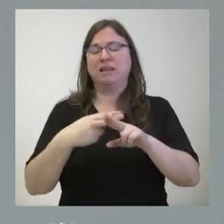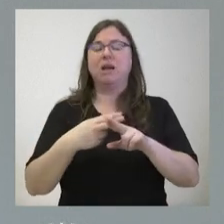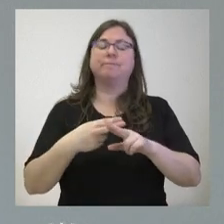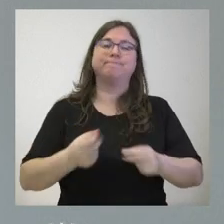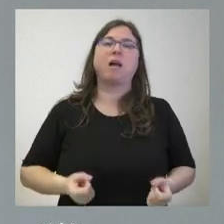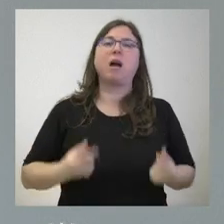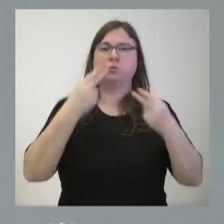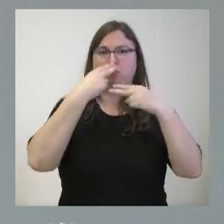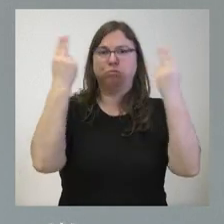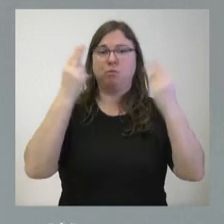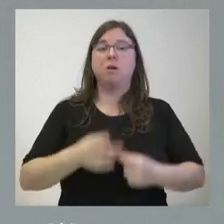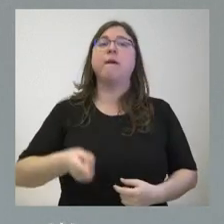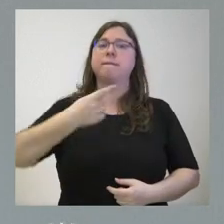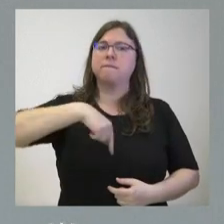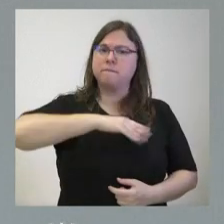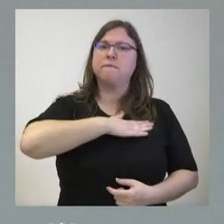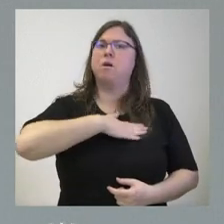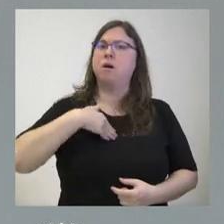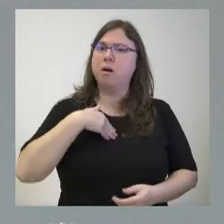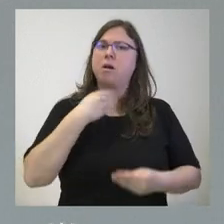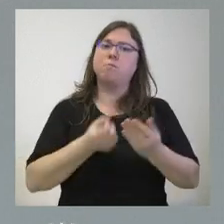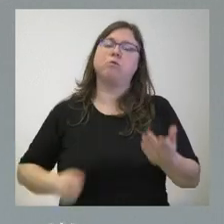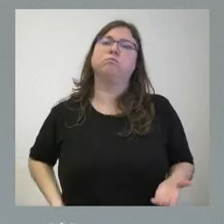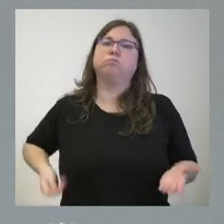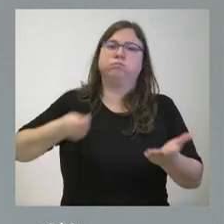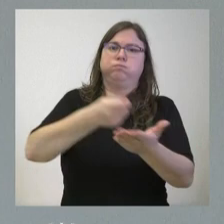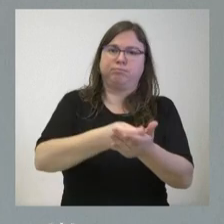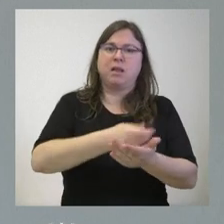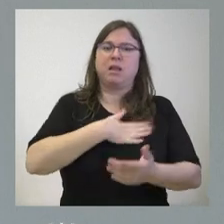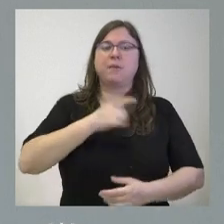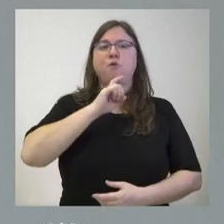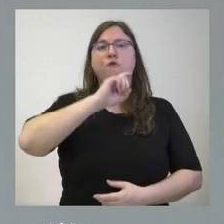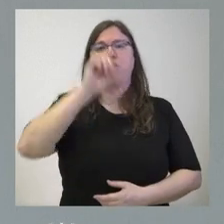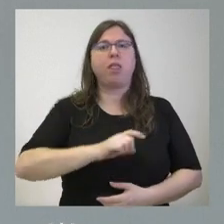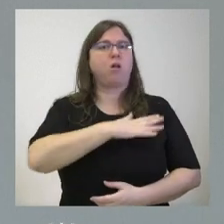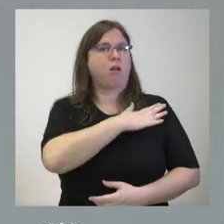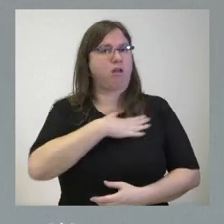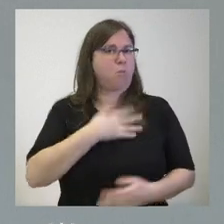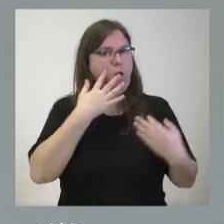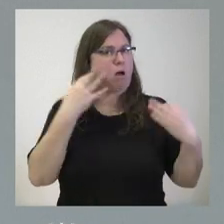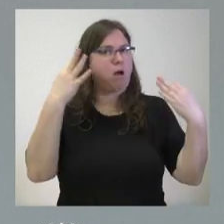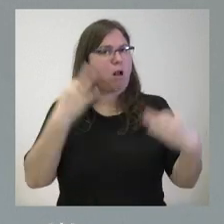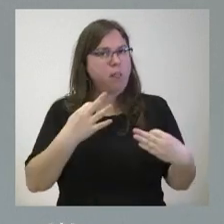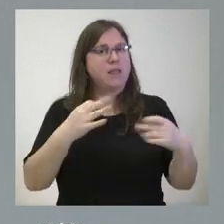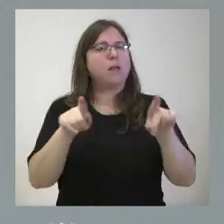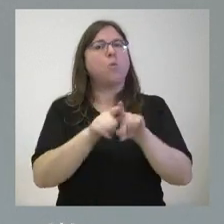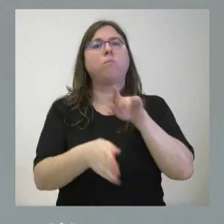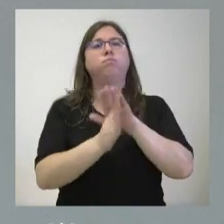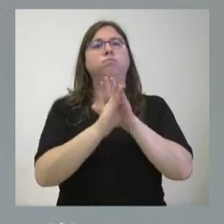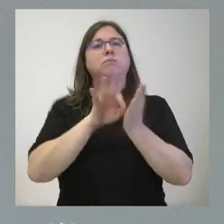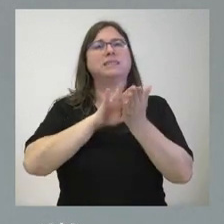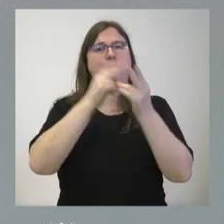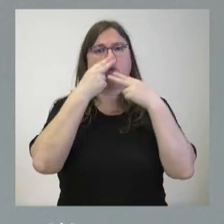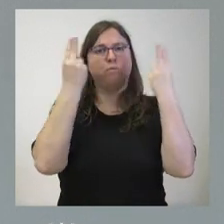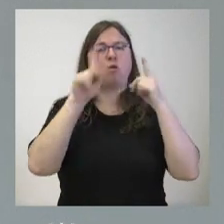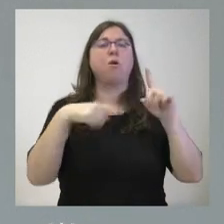Nosotros sí queremos hacer una aportación a la Fundación, sí queremos garantizar la persistencia del servicio público